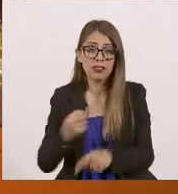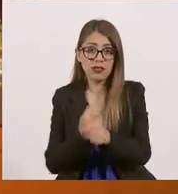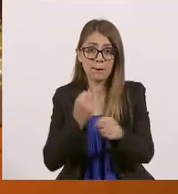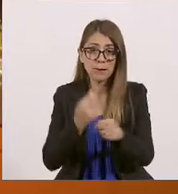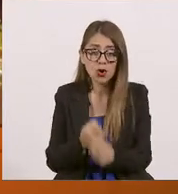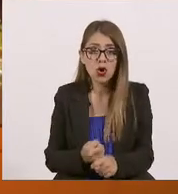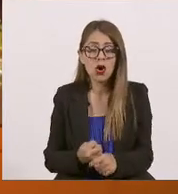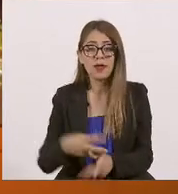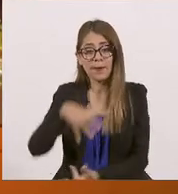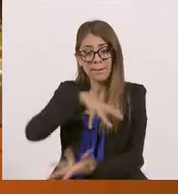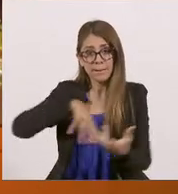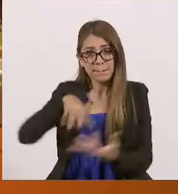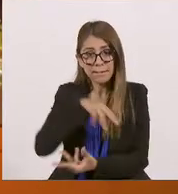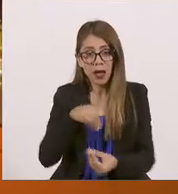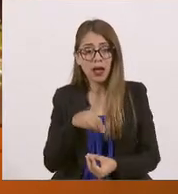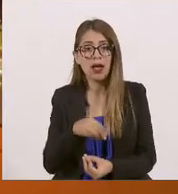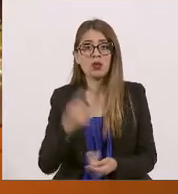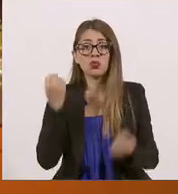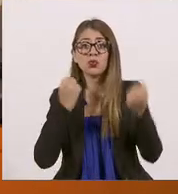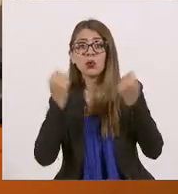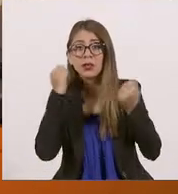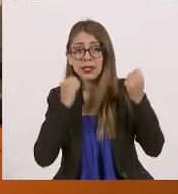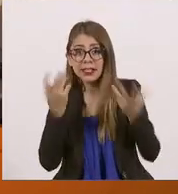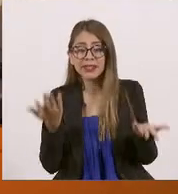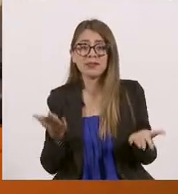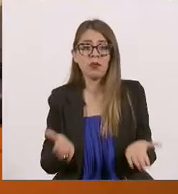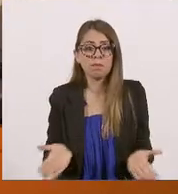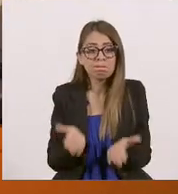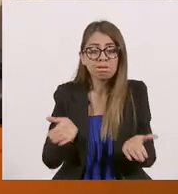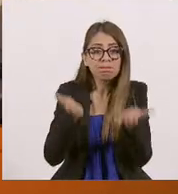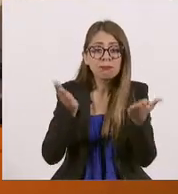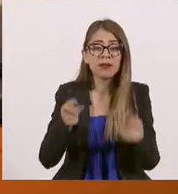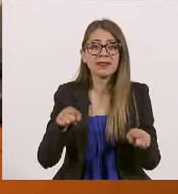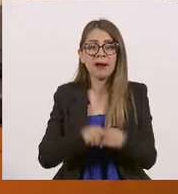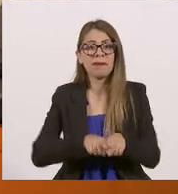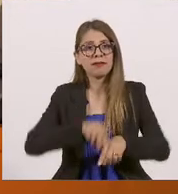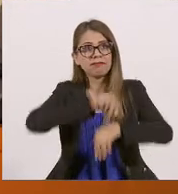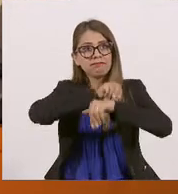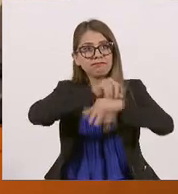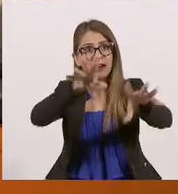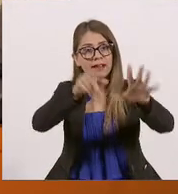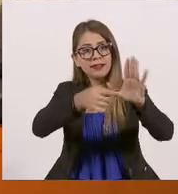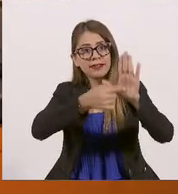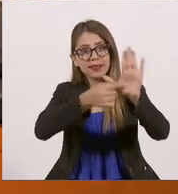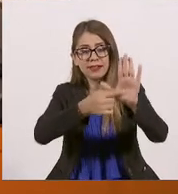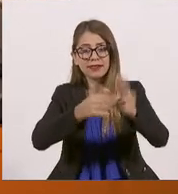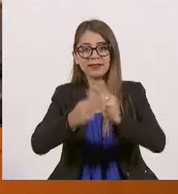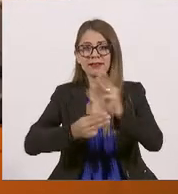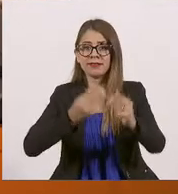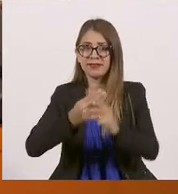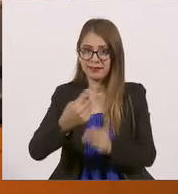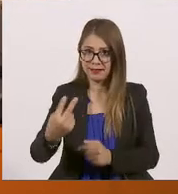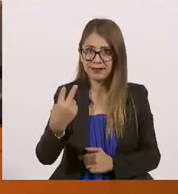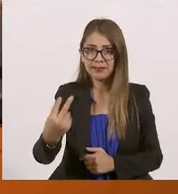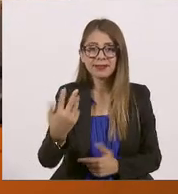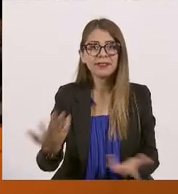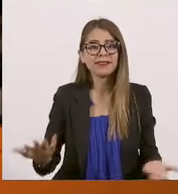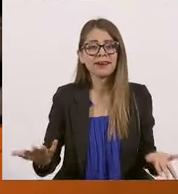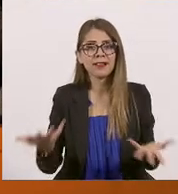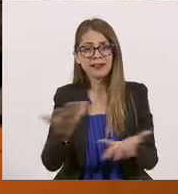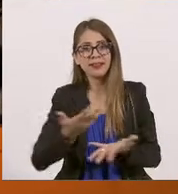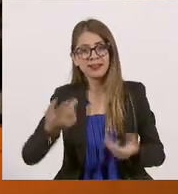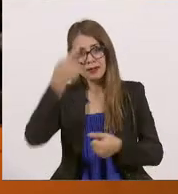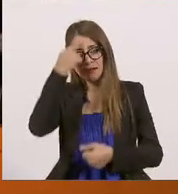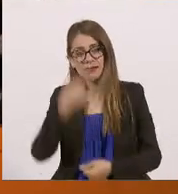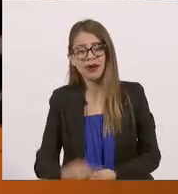ciudad, que logremos activar turismo, que también logremos contarle al mundo lo que estamos haciendo para solucionar un problema de seguridad.